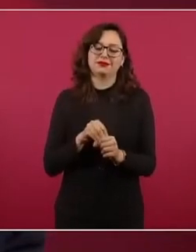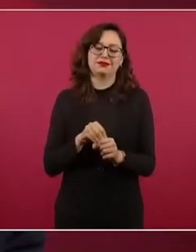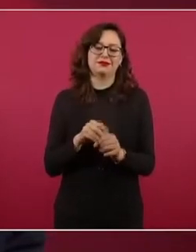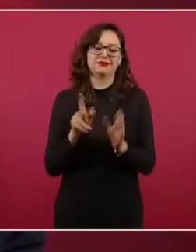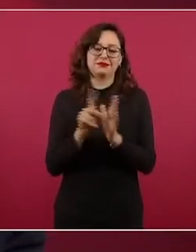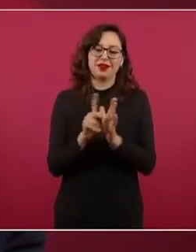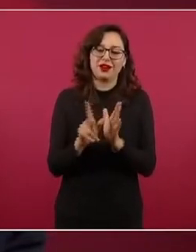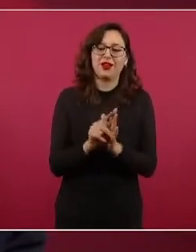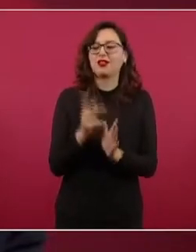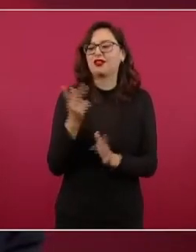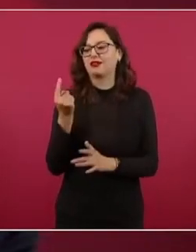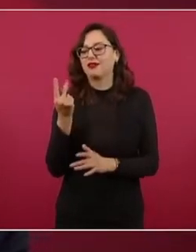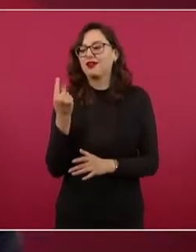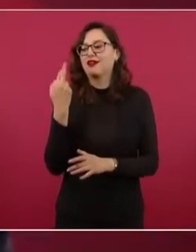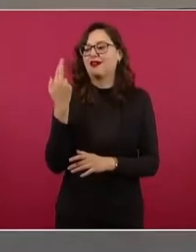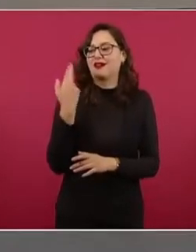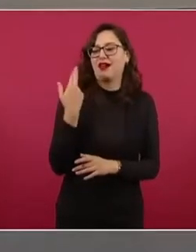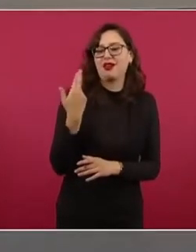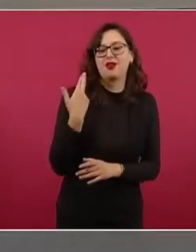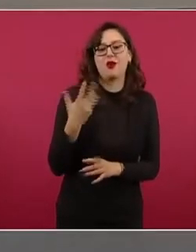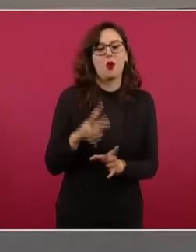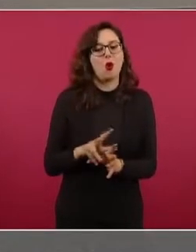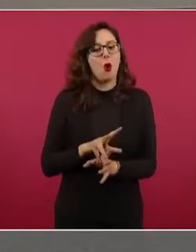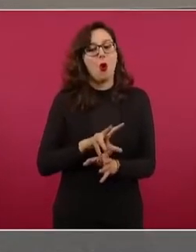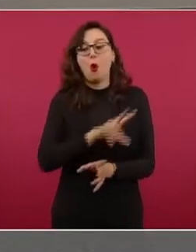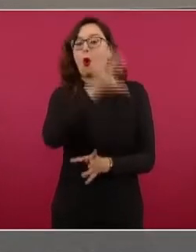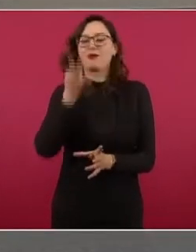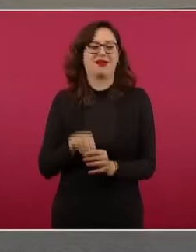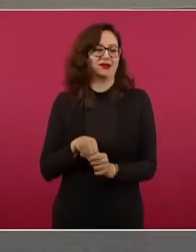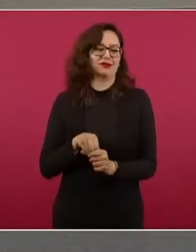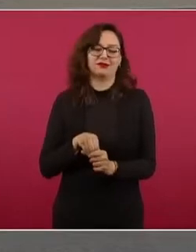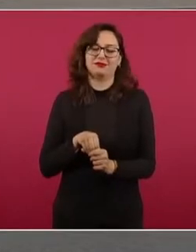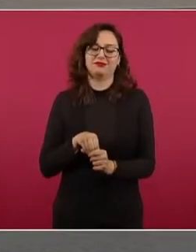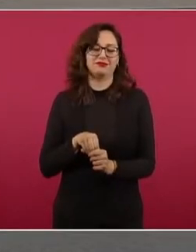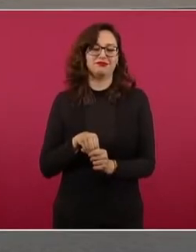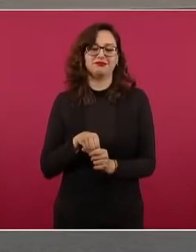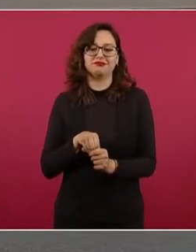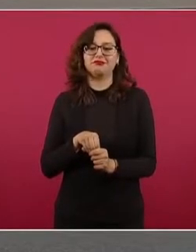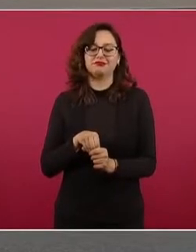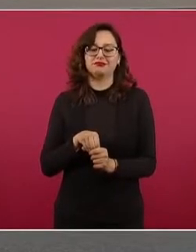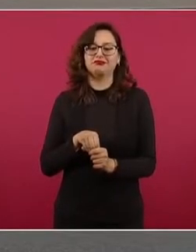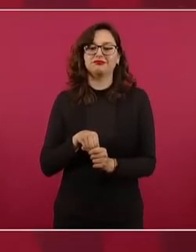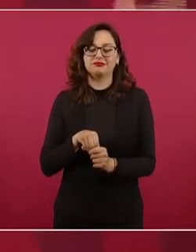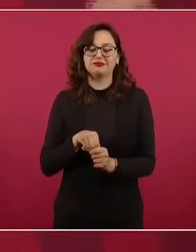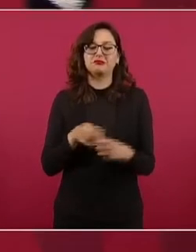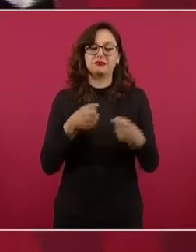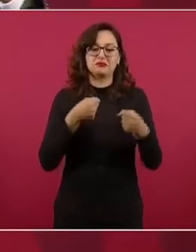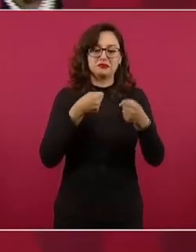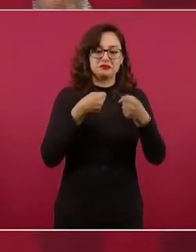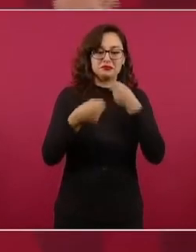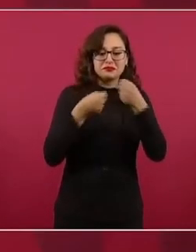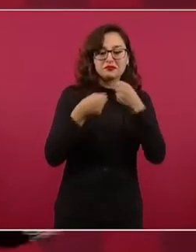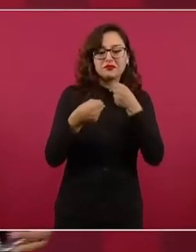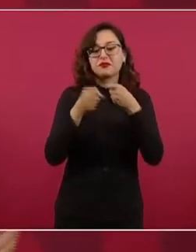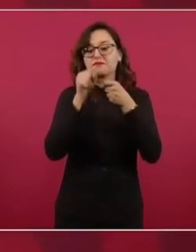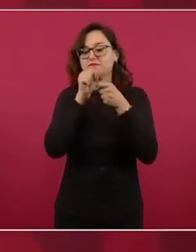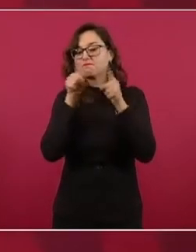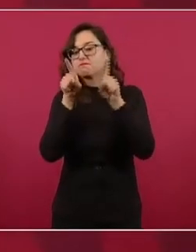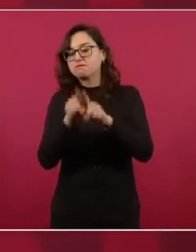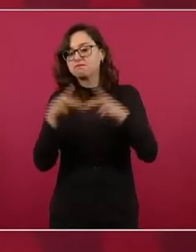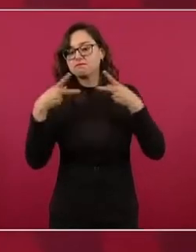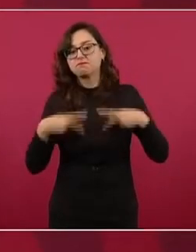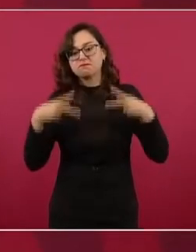información y no sólo de los periodistas, sino de los intelectuales,